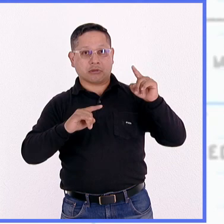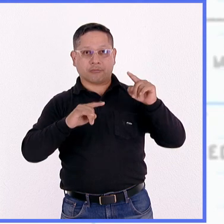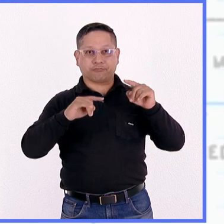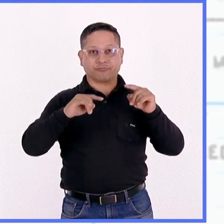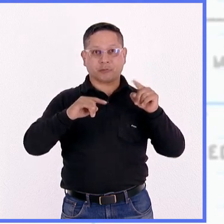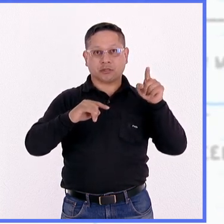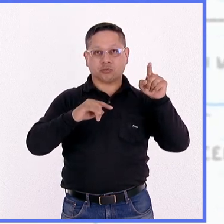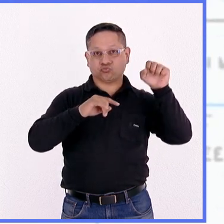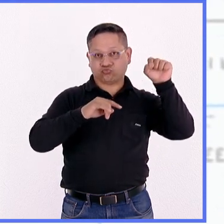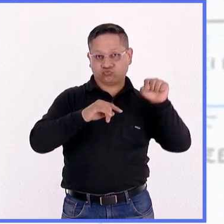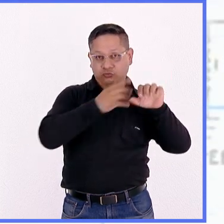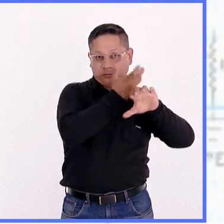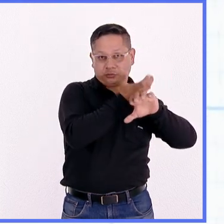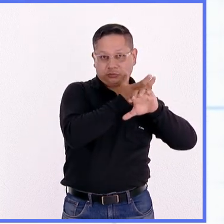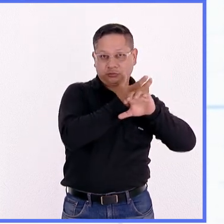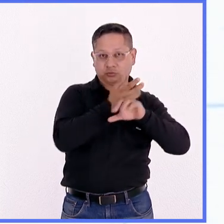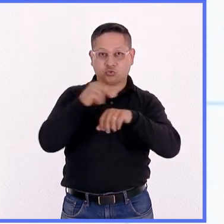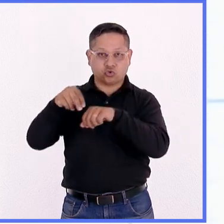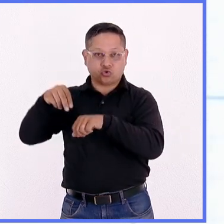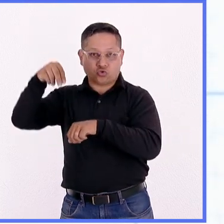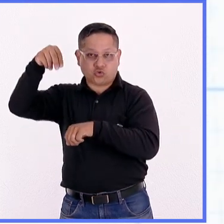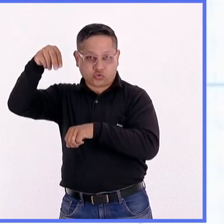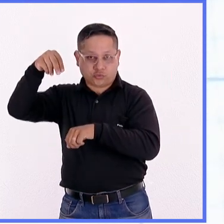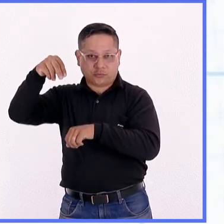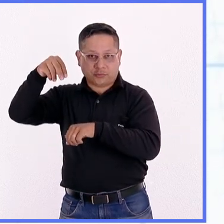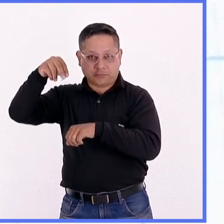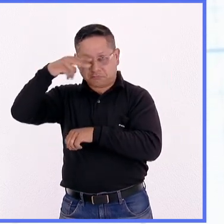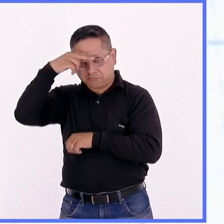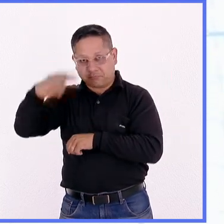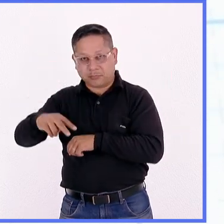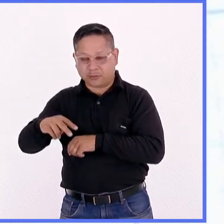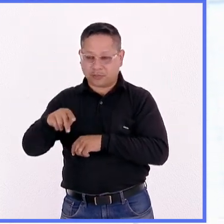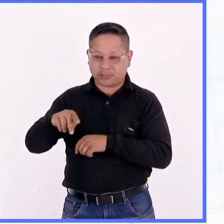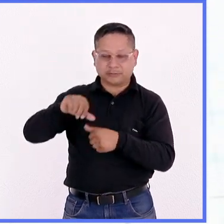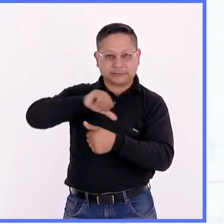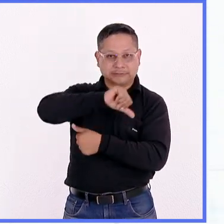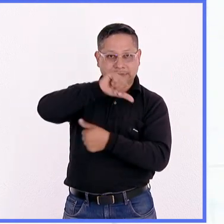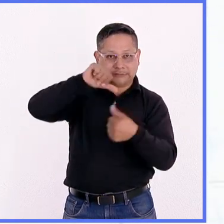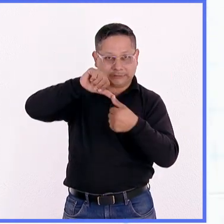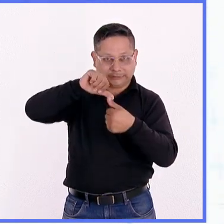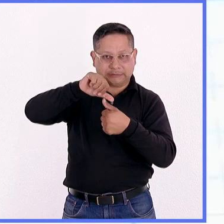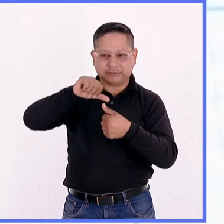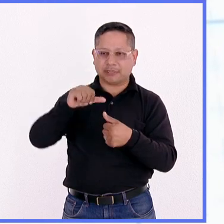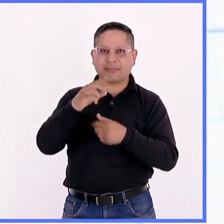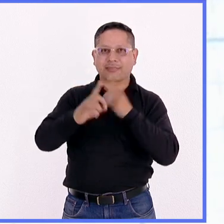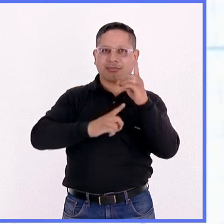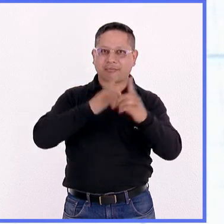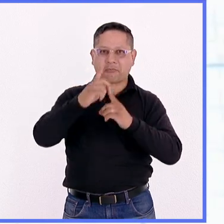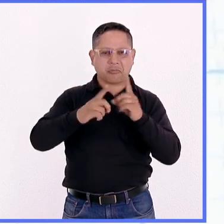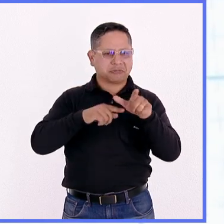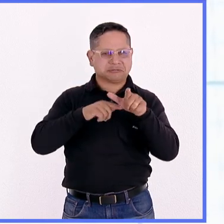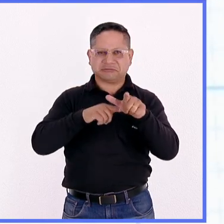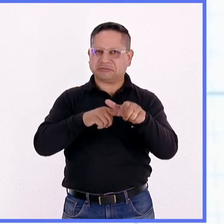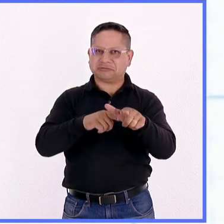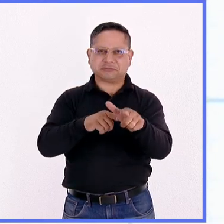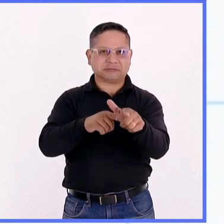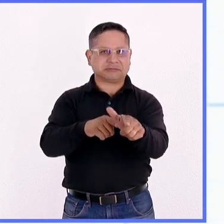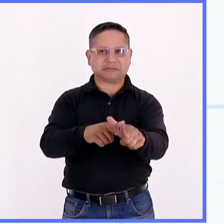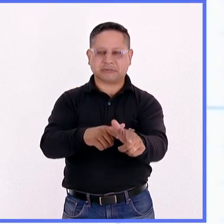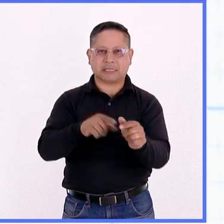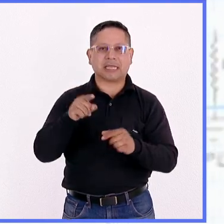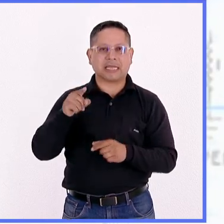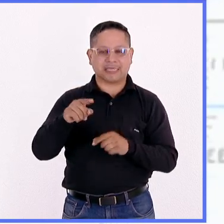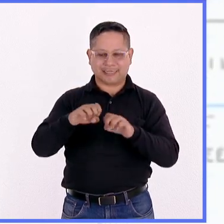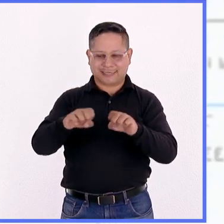en el norte de México, incluyendo también en Centroamérica. A fin de que este deporte no muera, desde 2020 la UNAM tiene un equipo